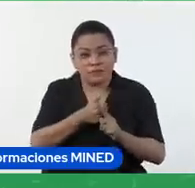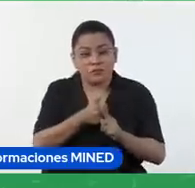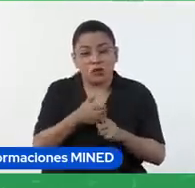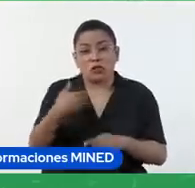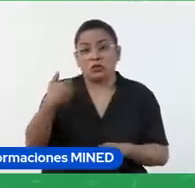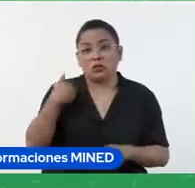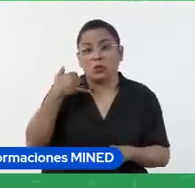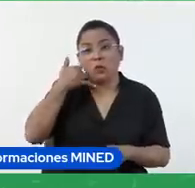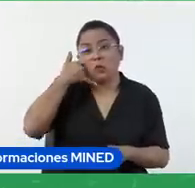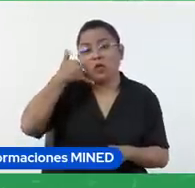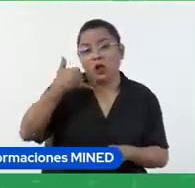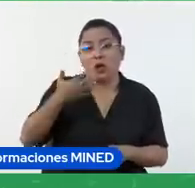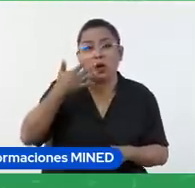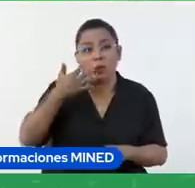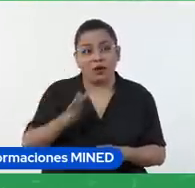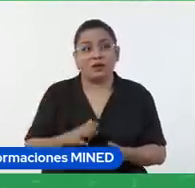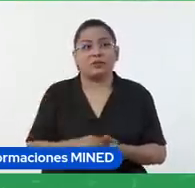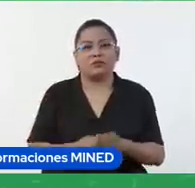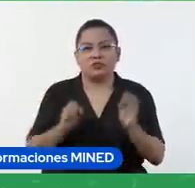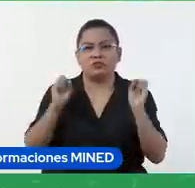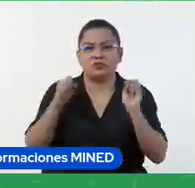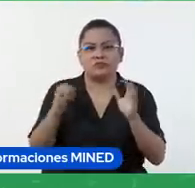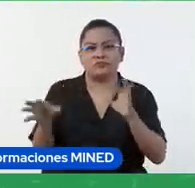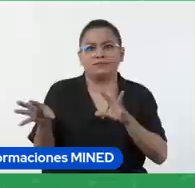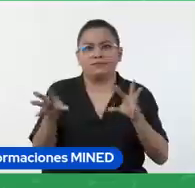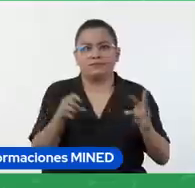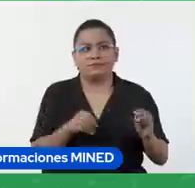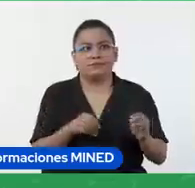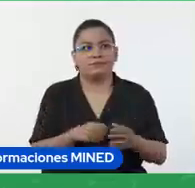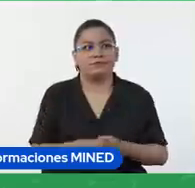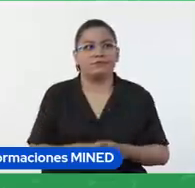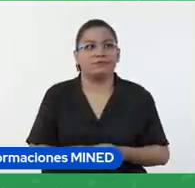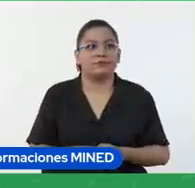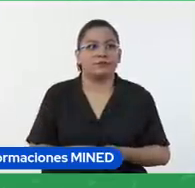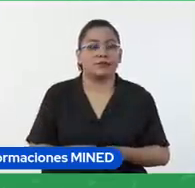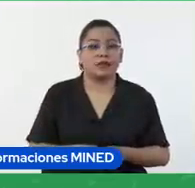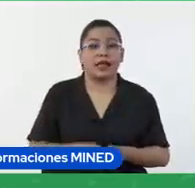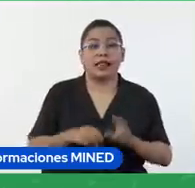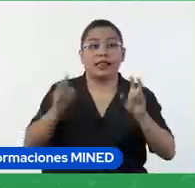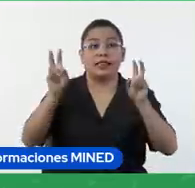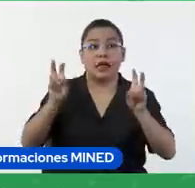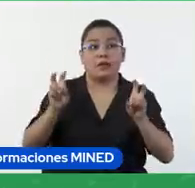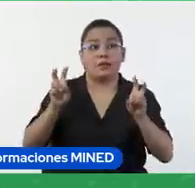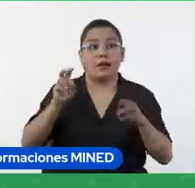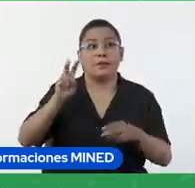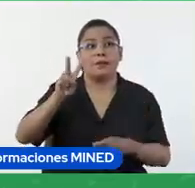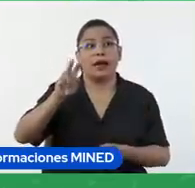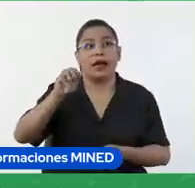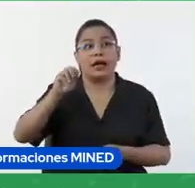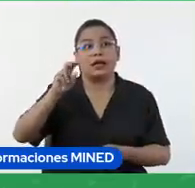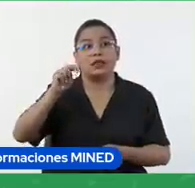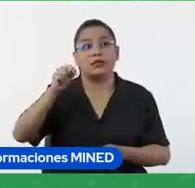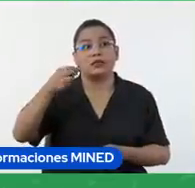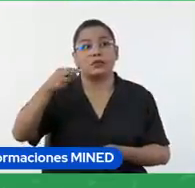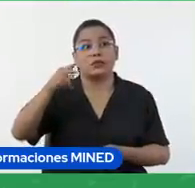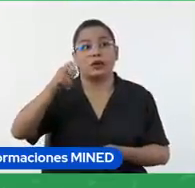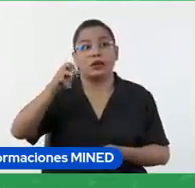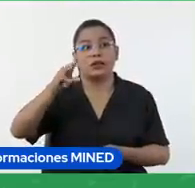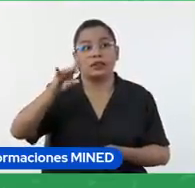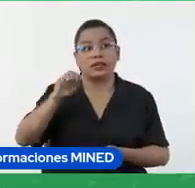las vanguardias ya pensemos que es una clase de arte sobre vanguardias del siglo XX